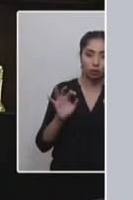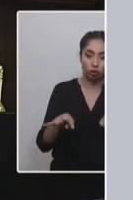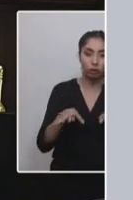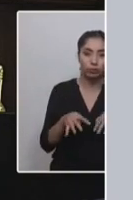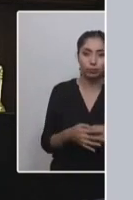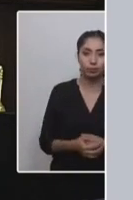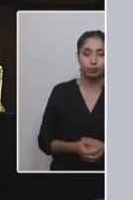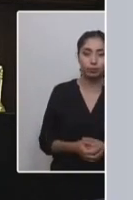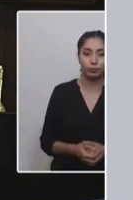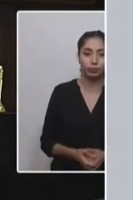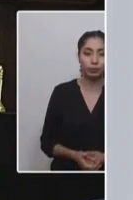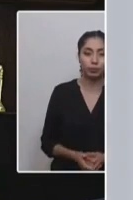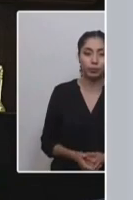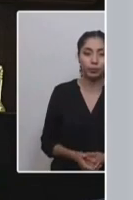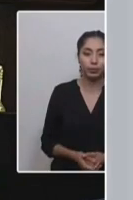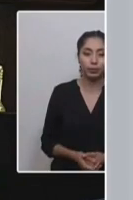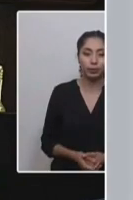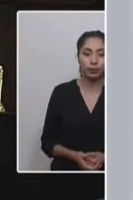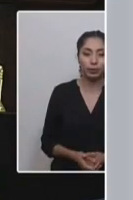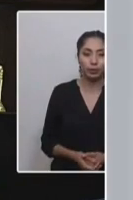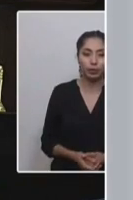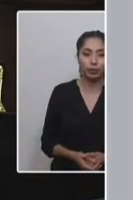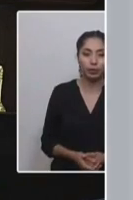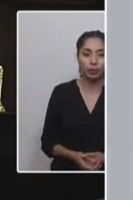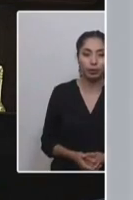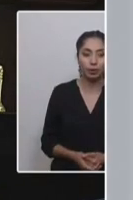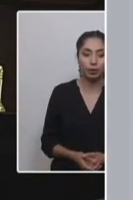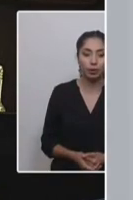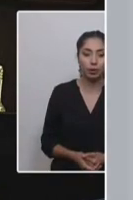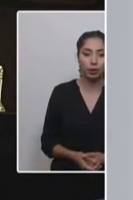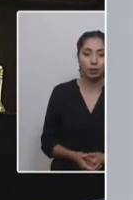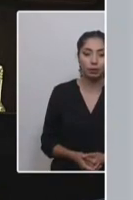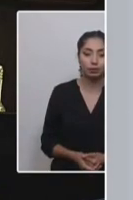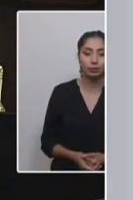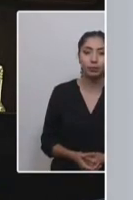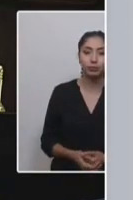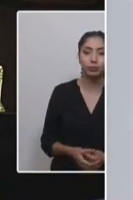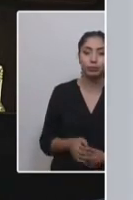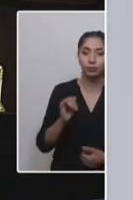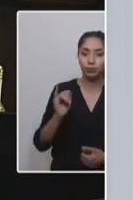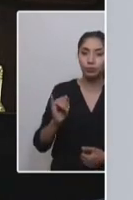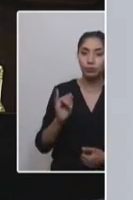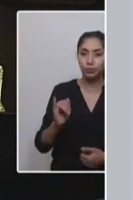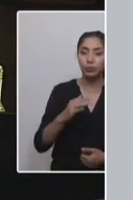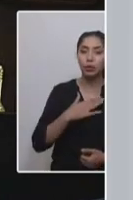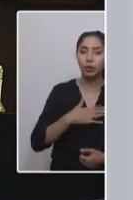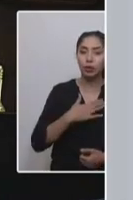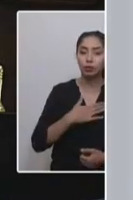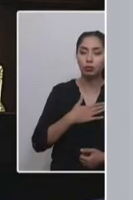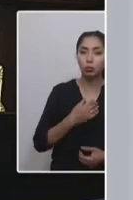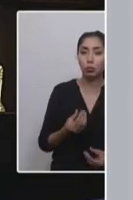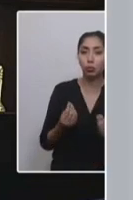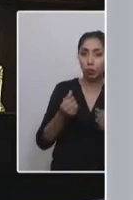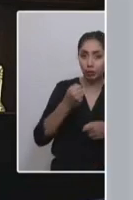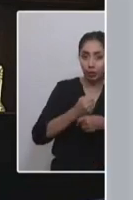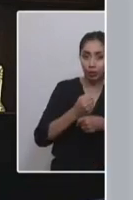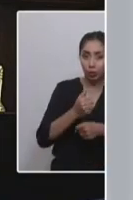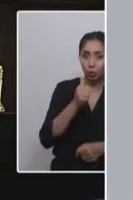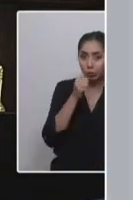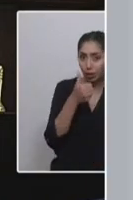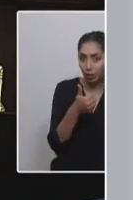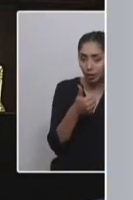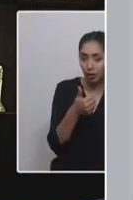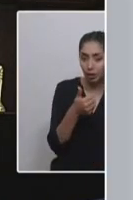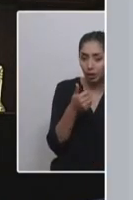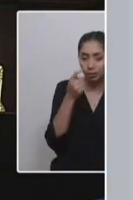en particular, pero la idea es que los actores se logren o que los grupos políticos se logren poner de acuerdo de cara a generar